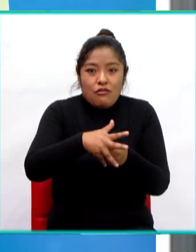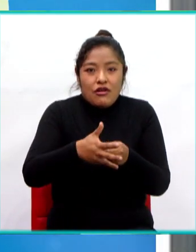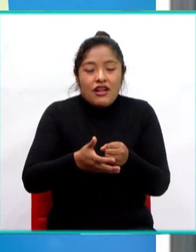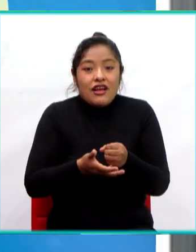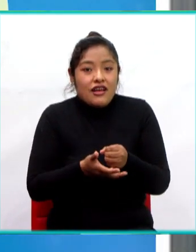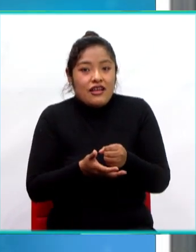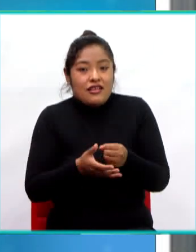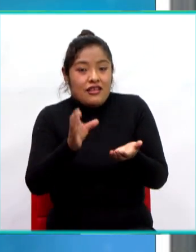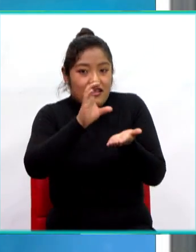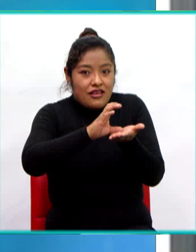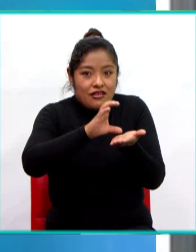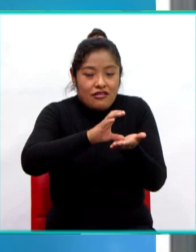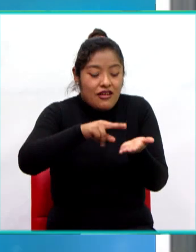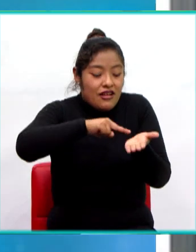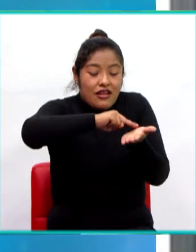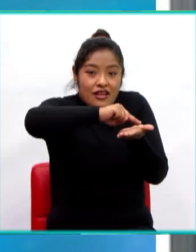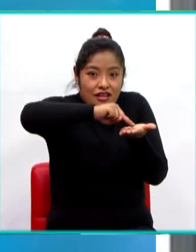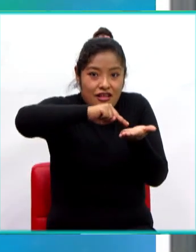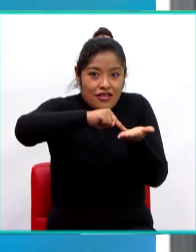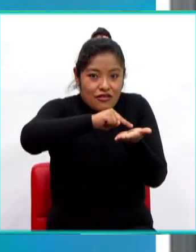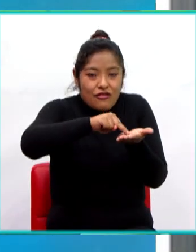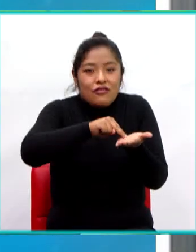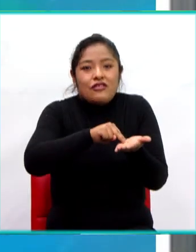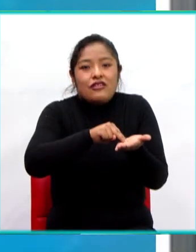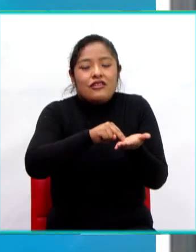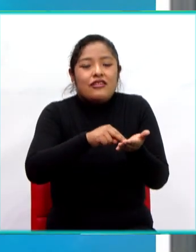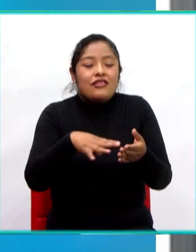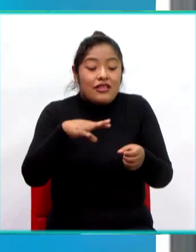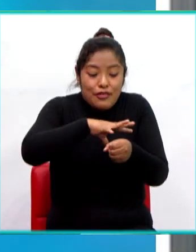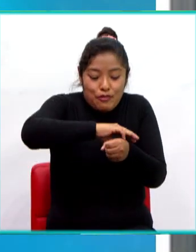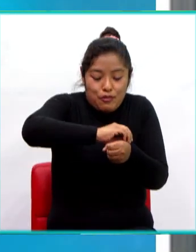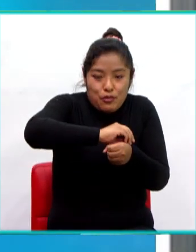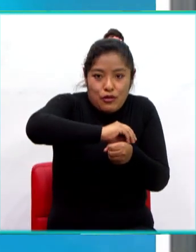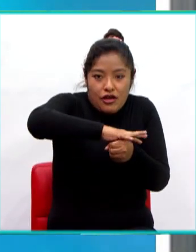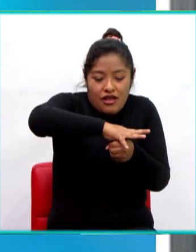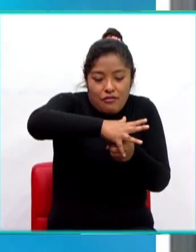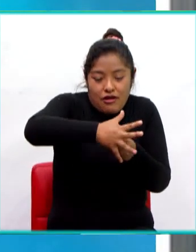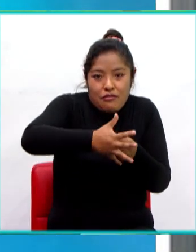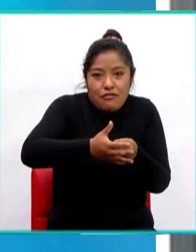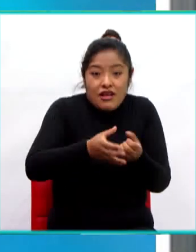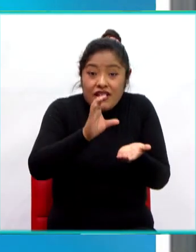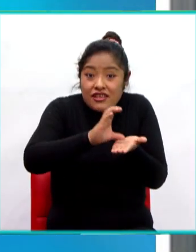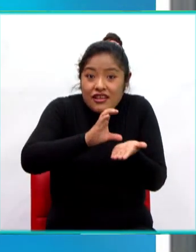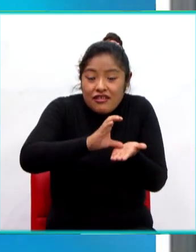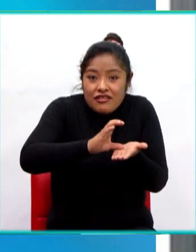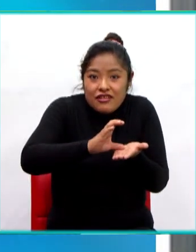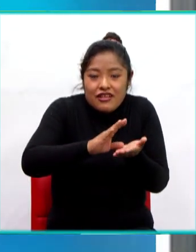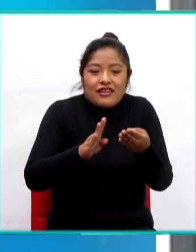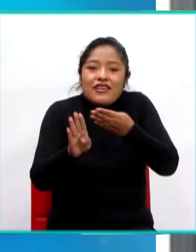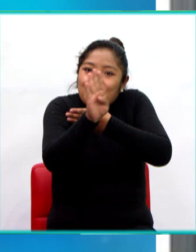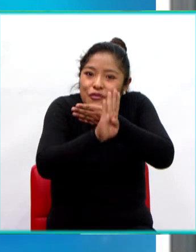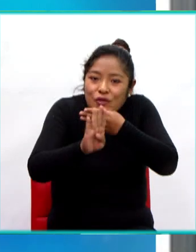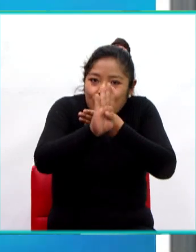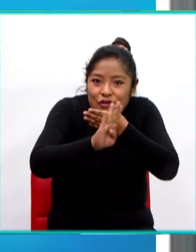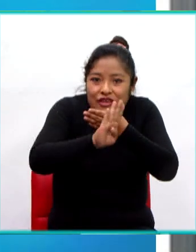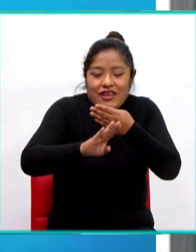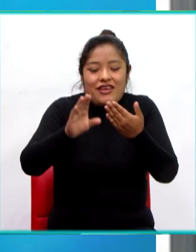tenemos al núcleo. La membrana celular es una estructura que le sirve de protección a la célula.